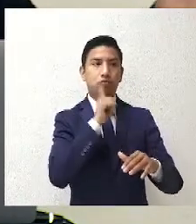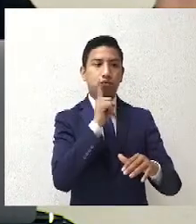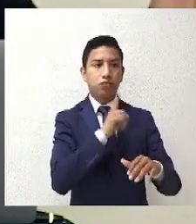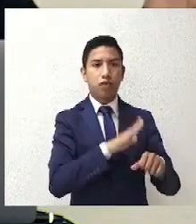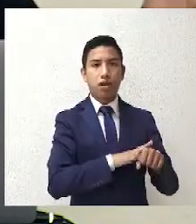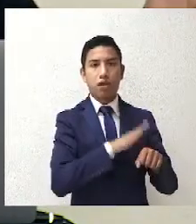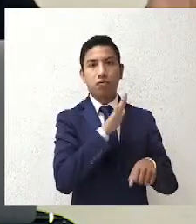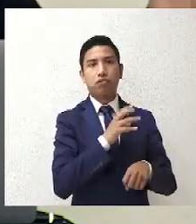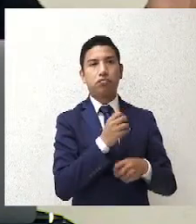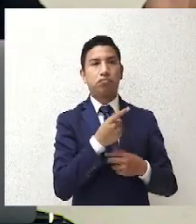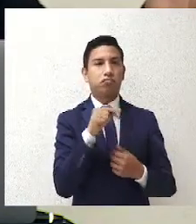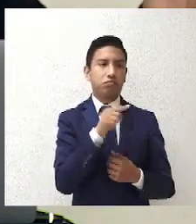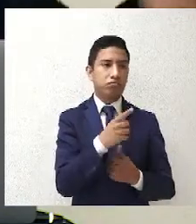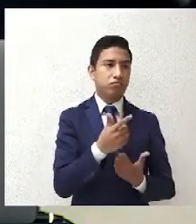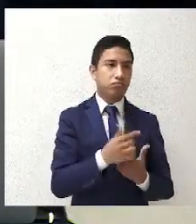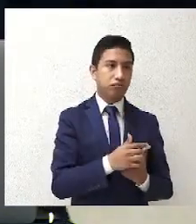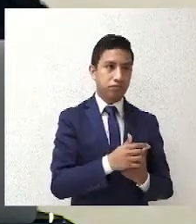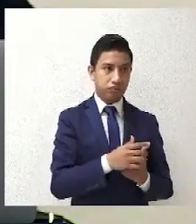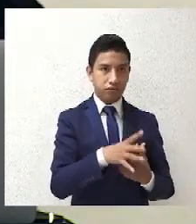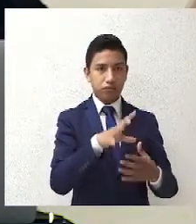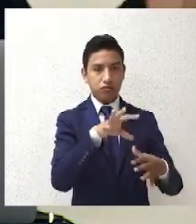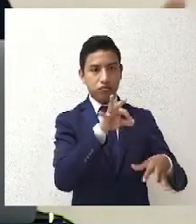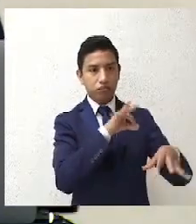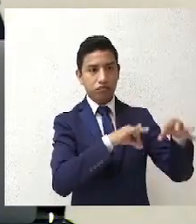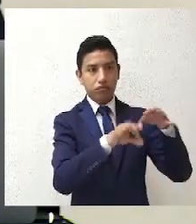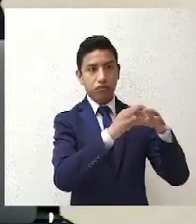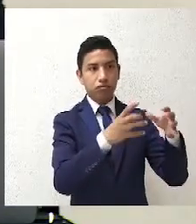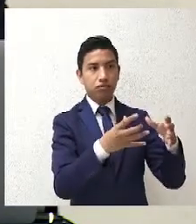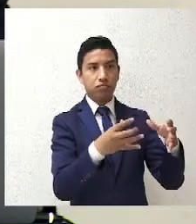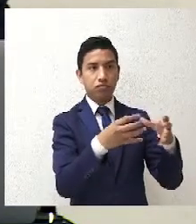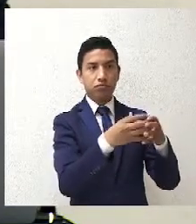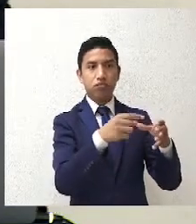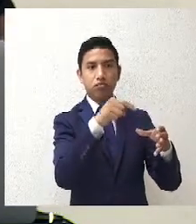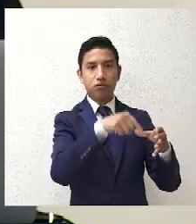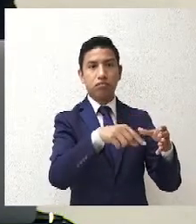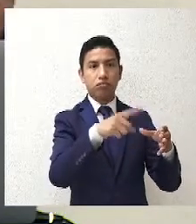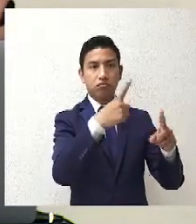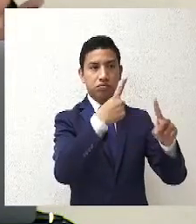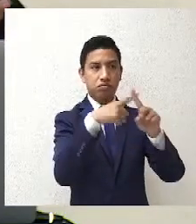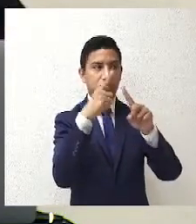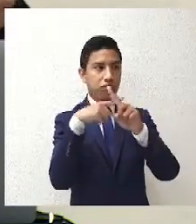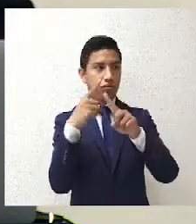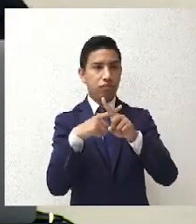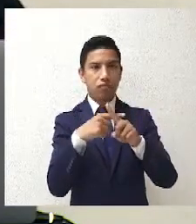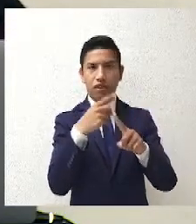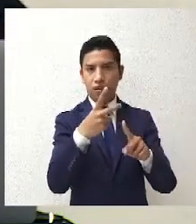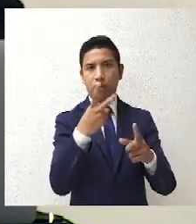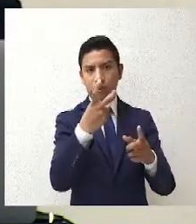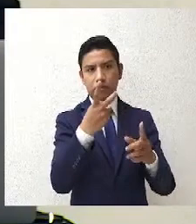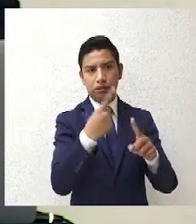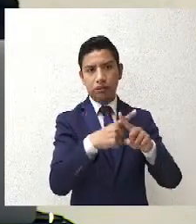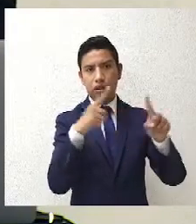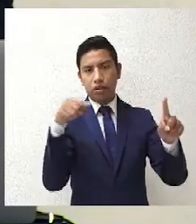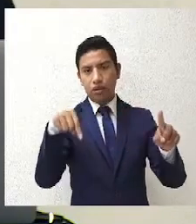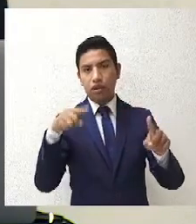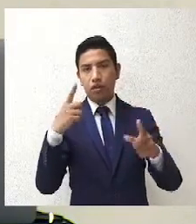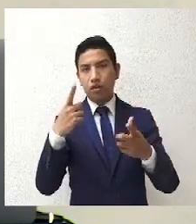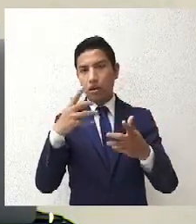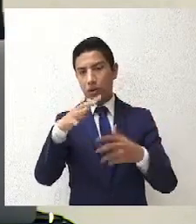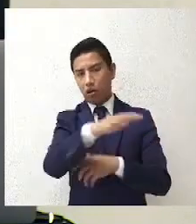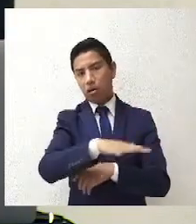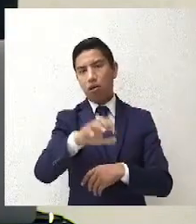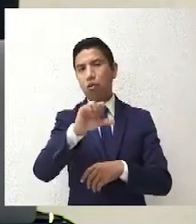en distritos perdedores, y se ha buscado en otros ámbitos.